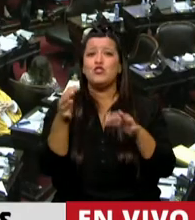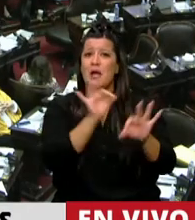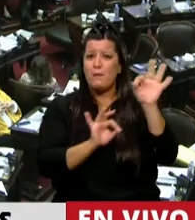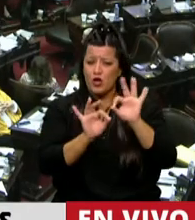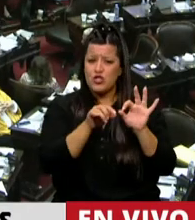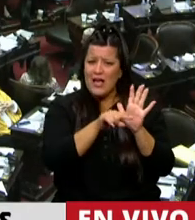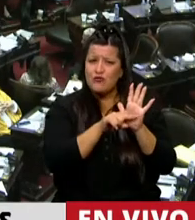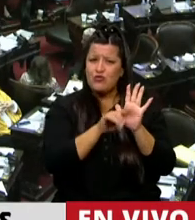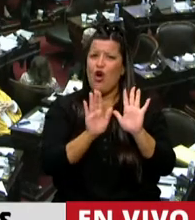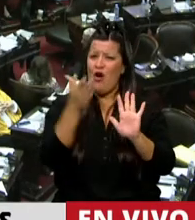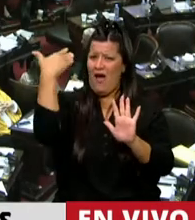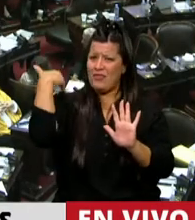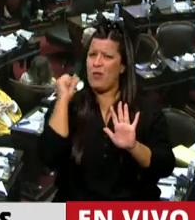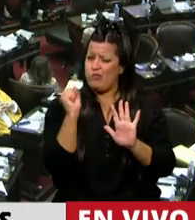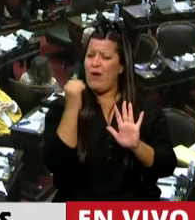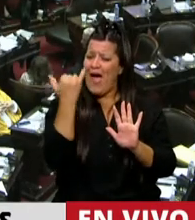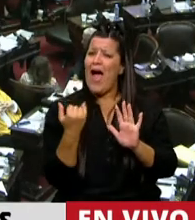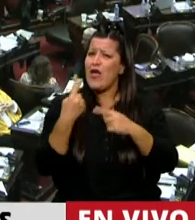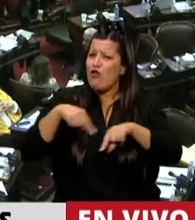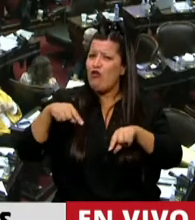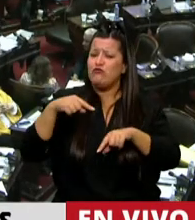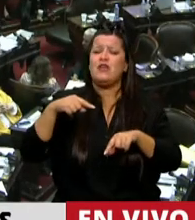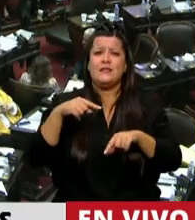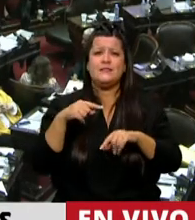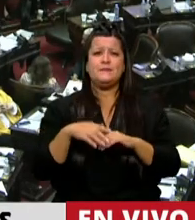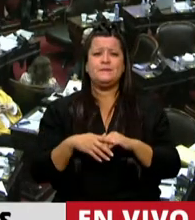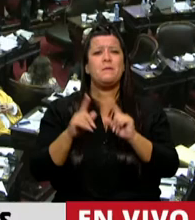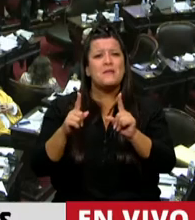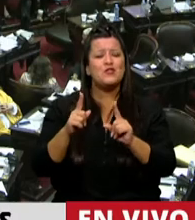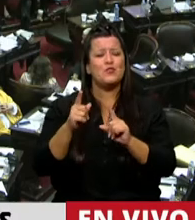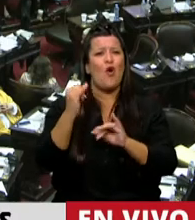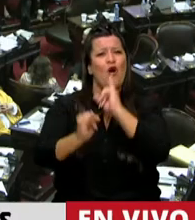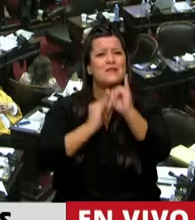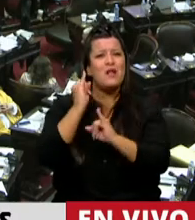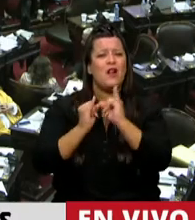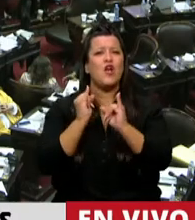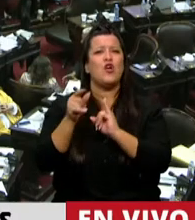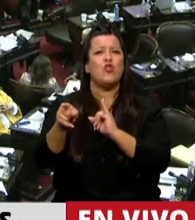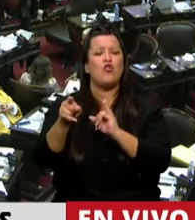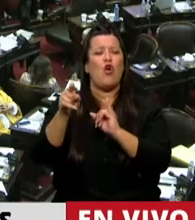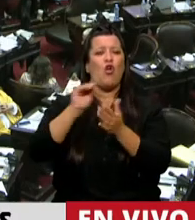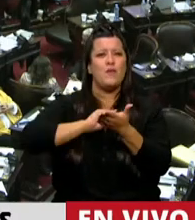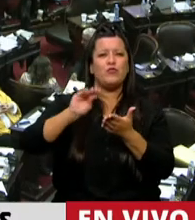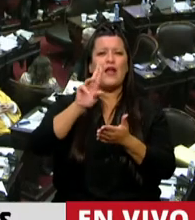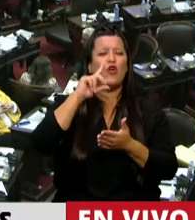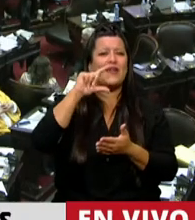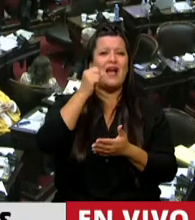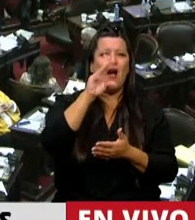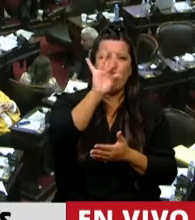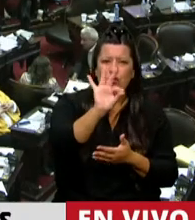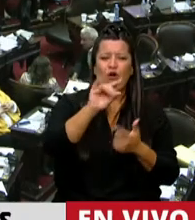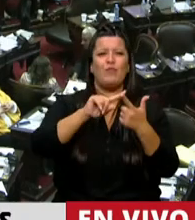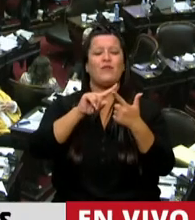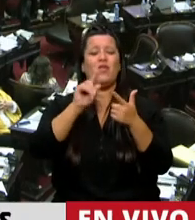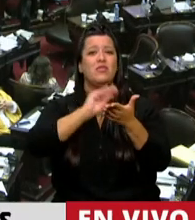antecedentes, que lo explicaron el diputado Ricardo, la diputada